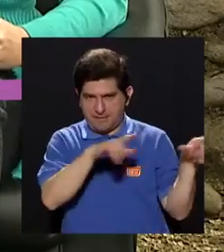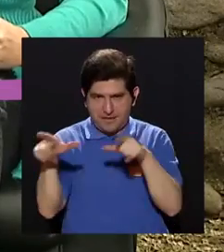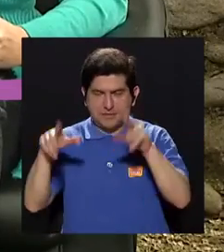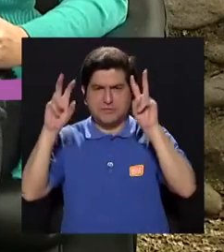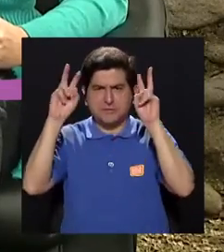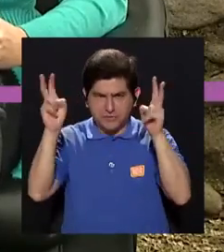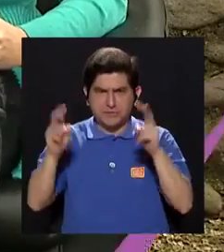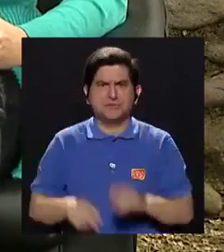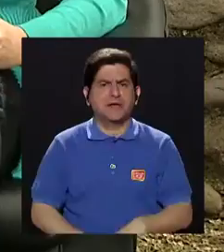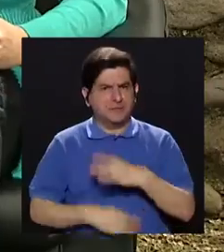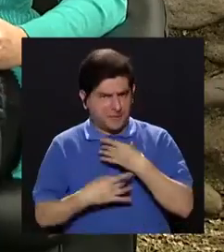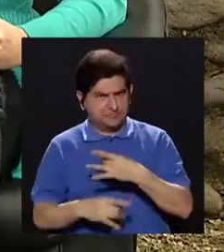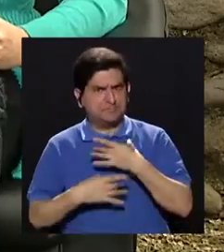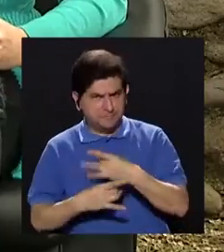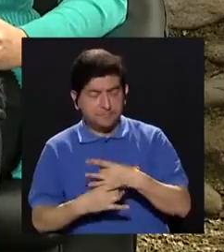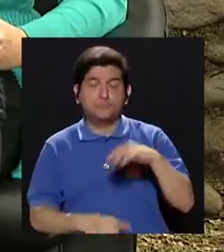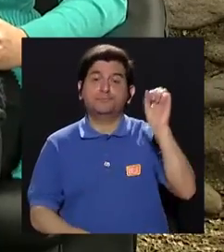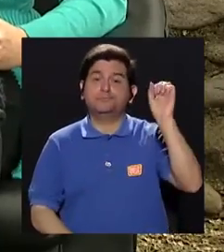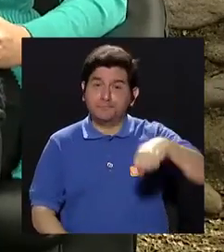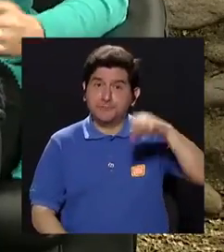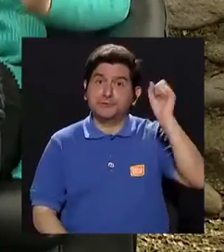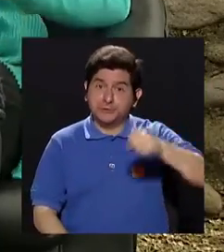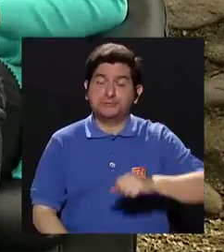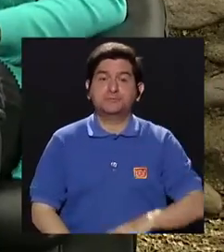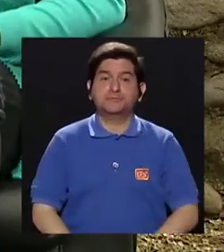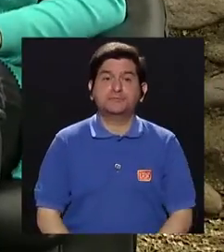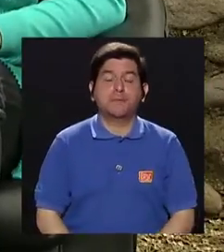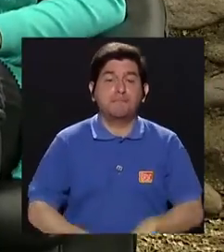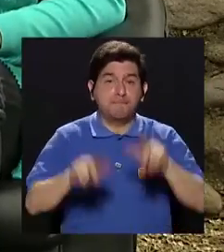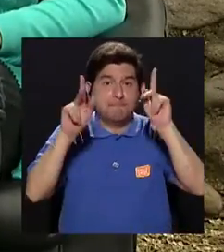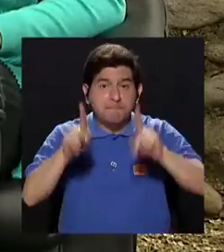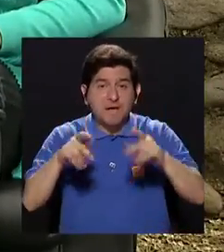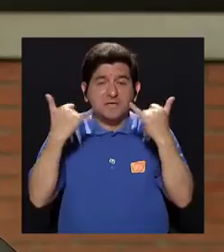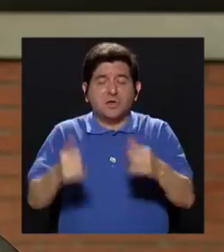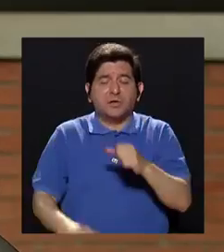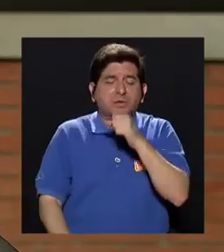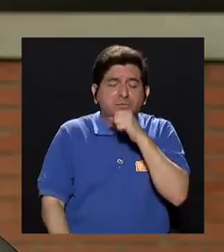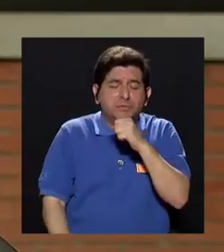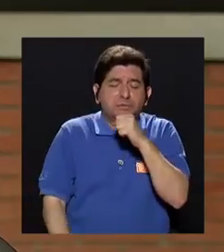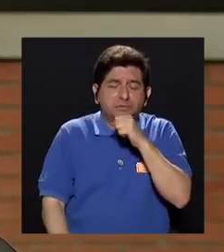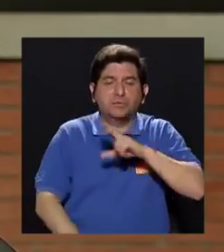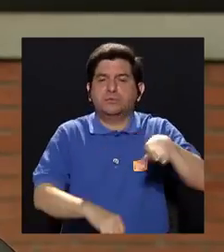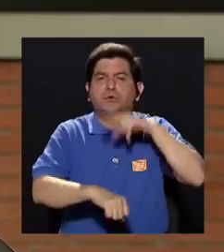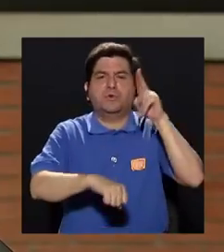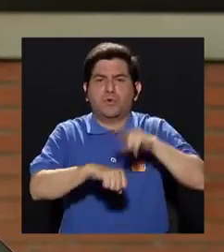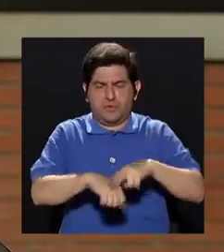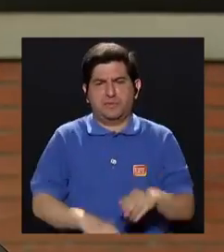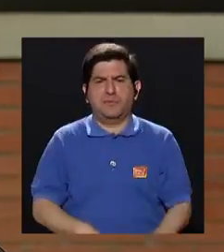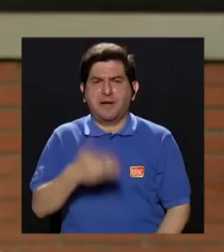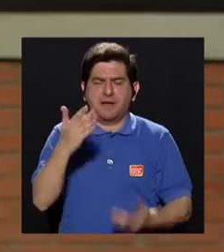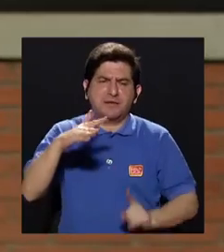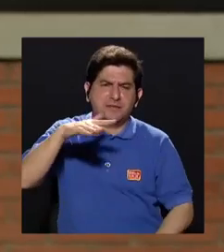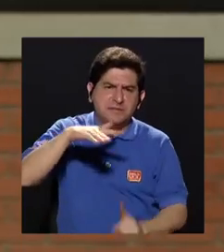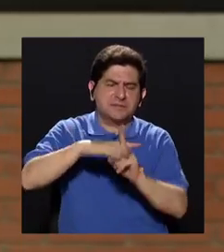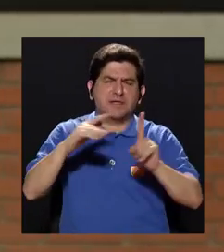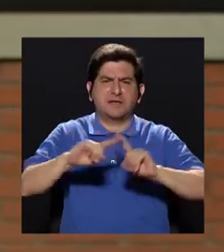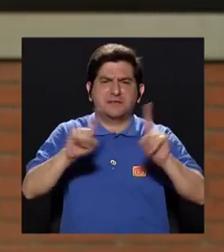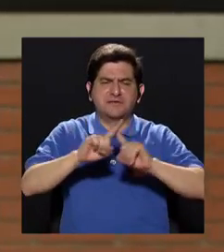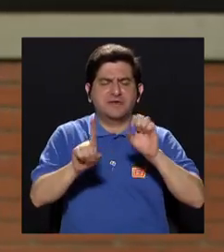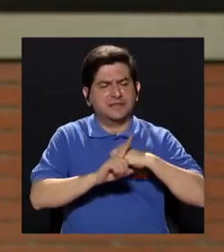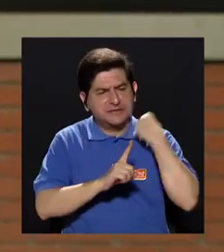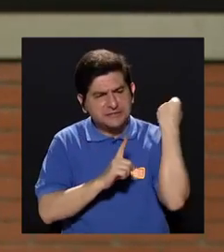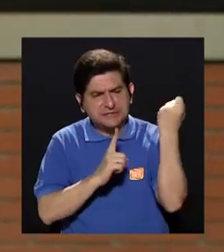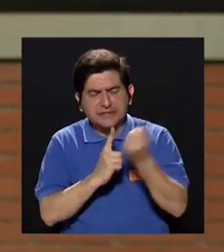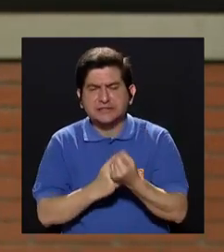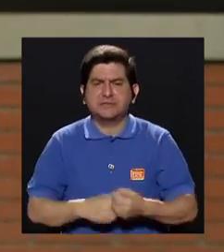totalmente preparadas porque es un tema que se nos trae. Exactamente. Bueno, y es que cuando la persona envejece, es normal que empiecen a